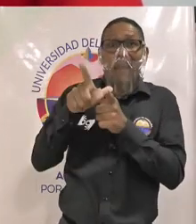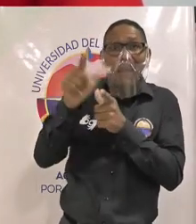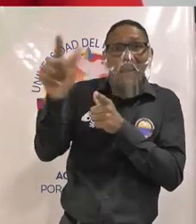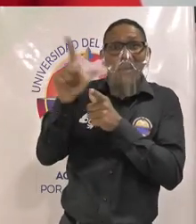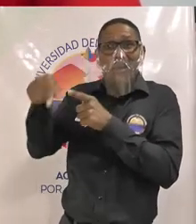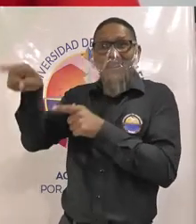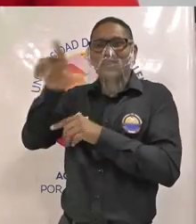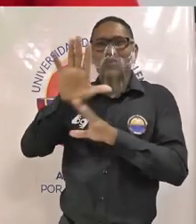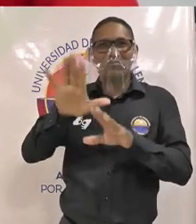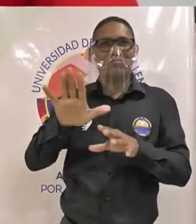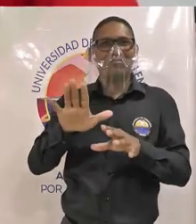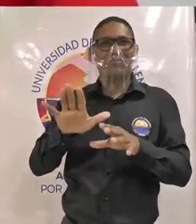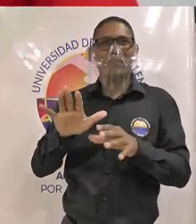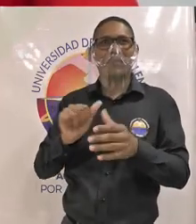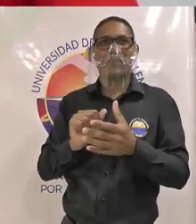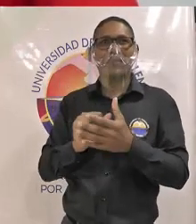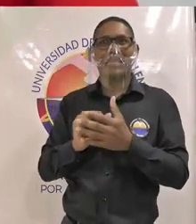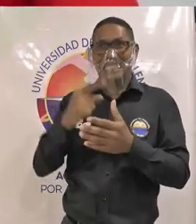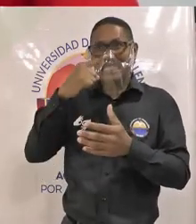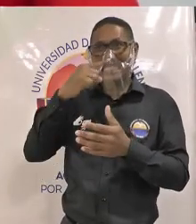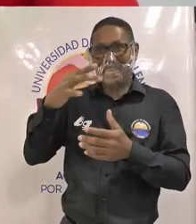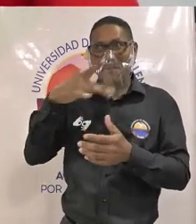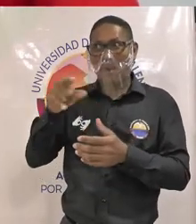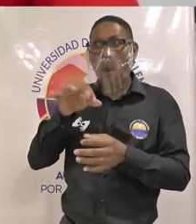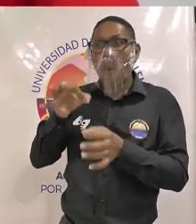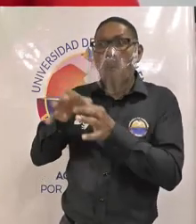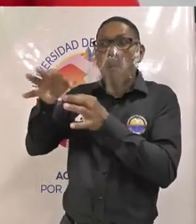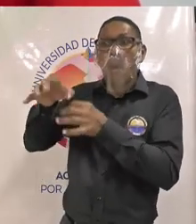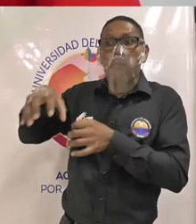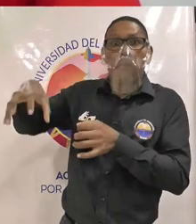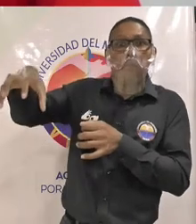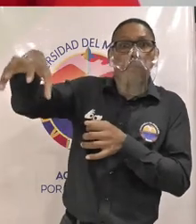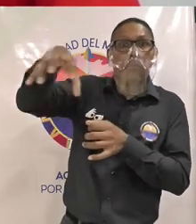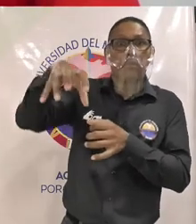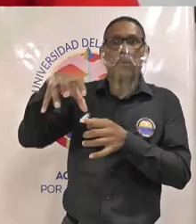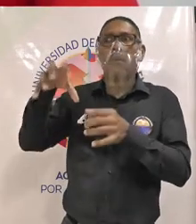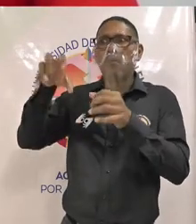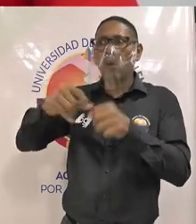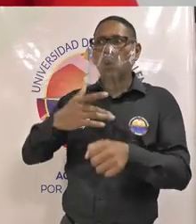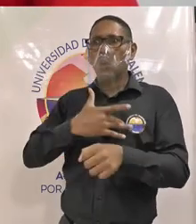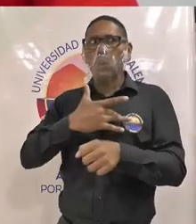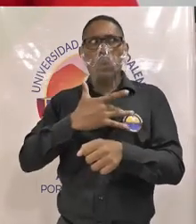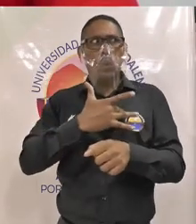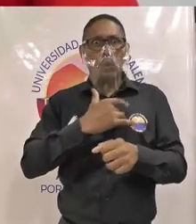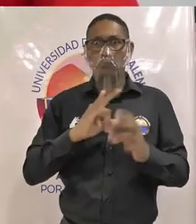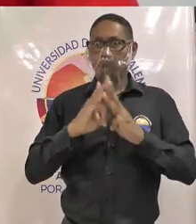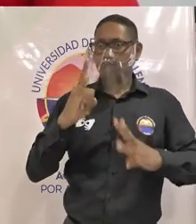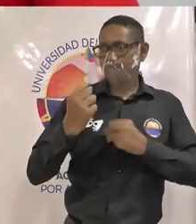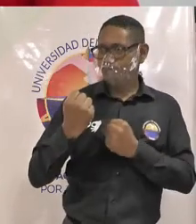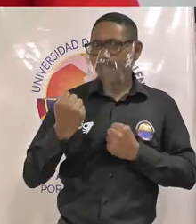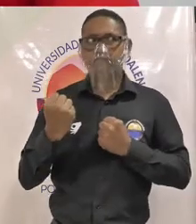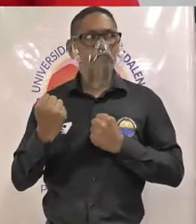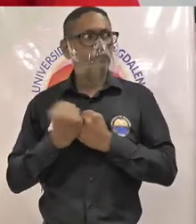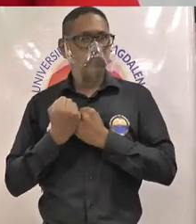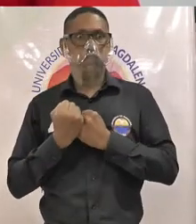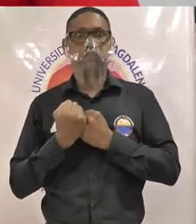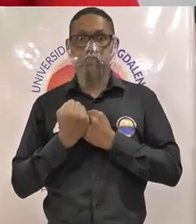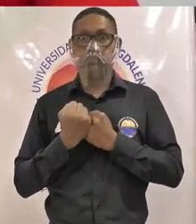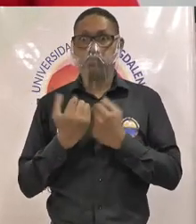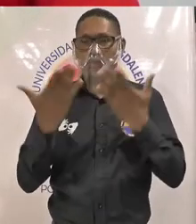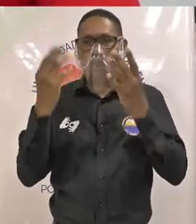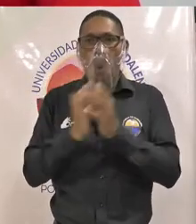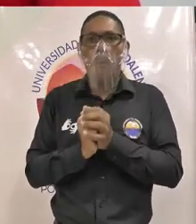Universidad de la Ciudad de Santa Marta se sientan respaldados con la Universidad del Magdalena a través de este